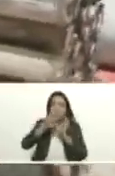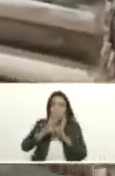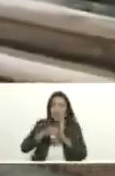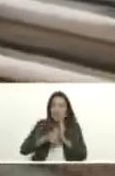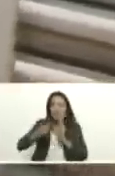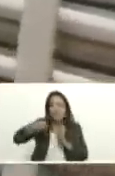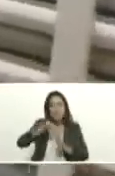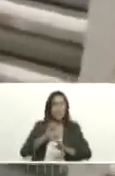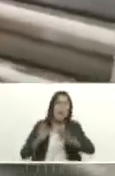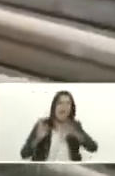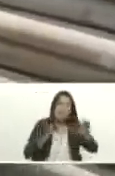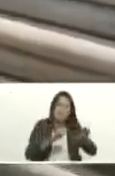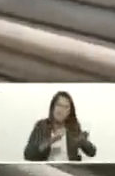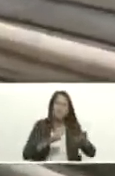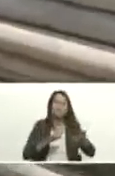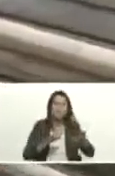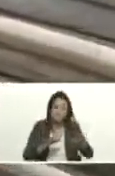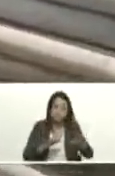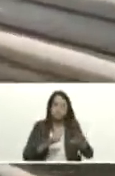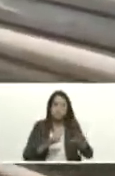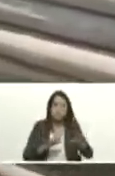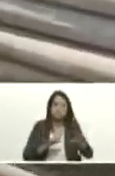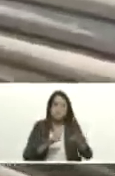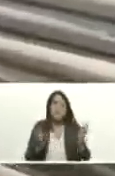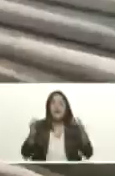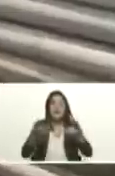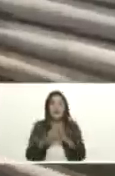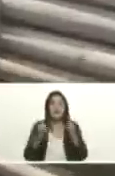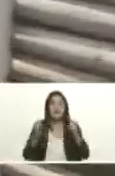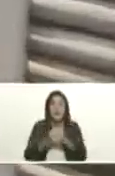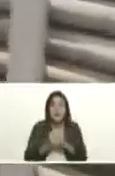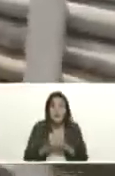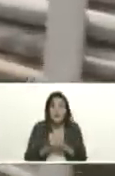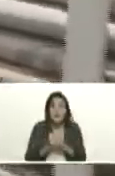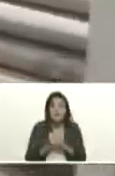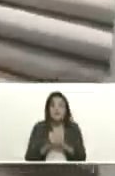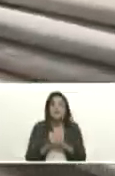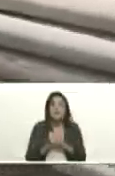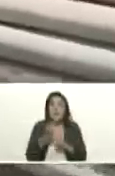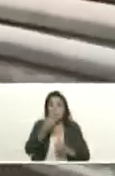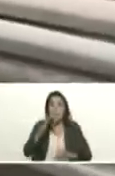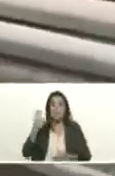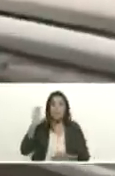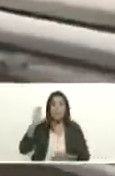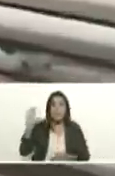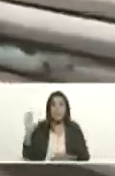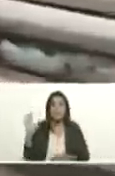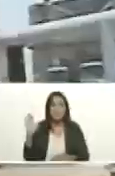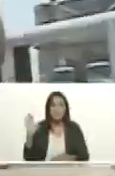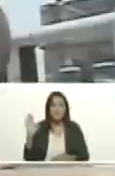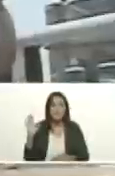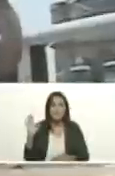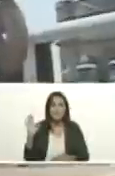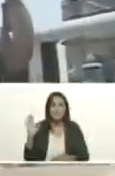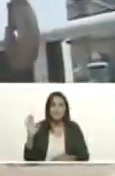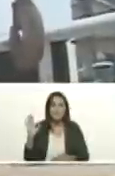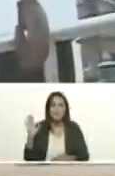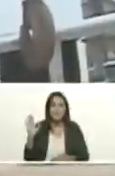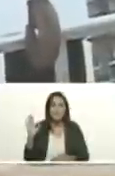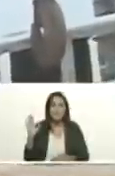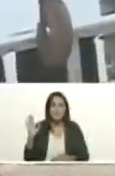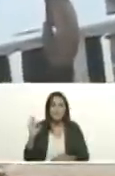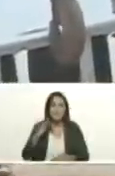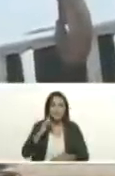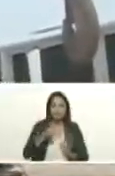apoyo y pleno acompañamiento y por supuesto desde aquí del estado Anzuate y con el absoluto compromiso también por supuesto de contribuir a dar el